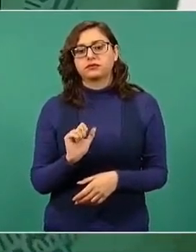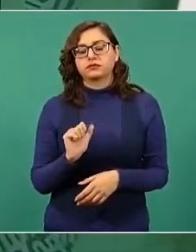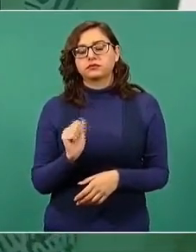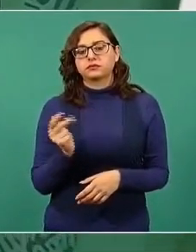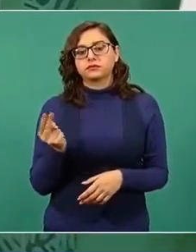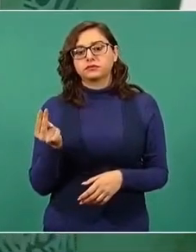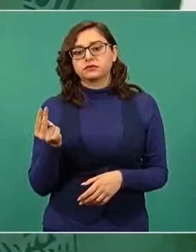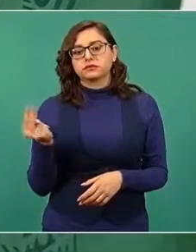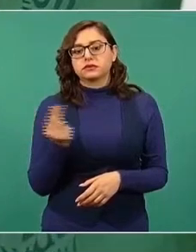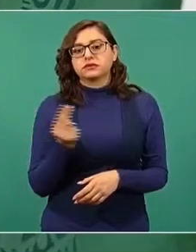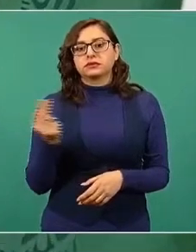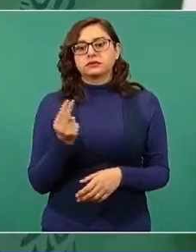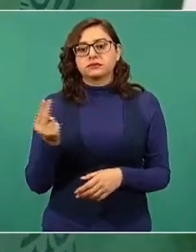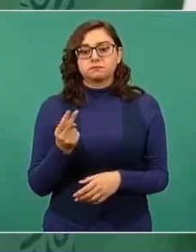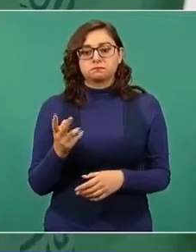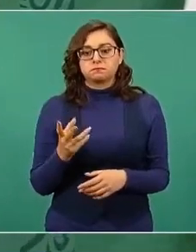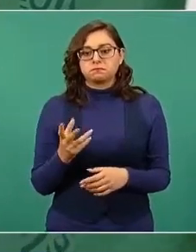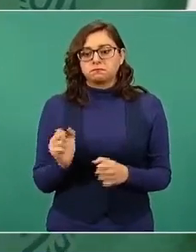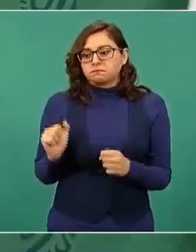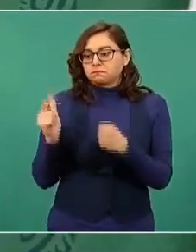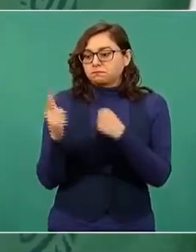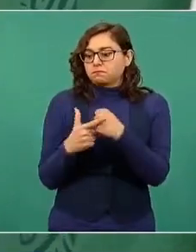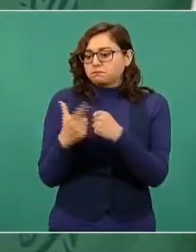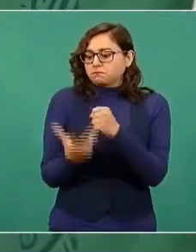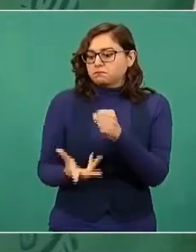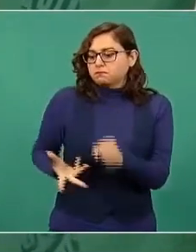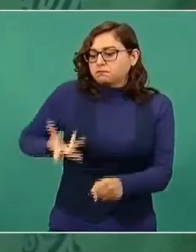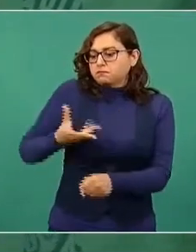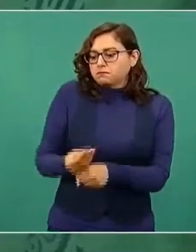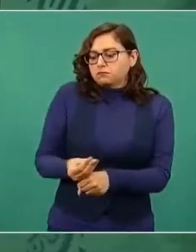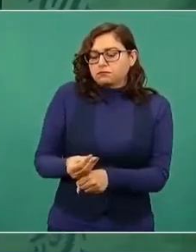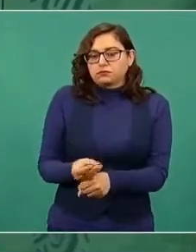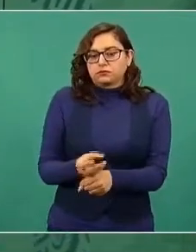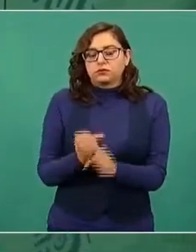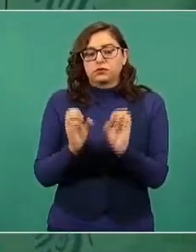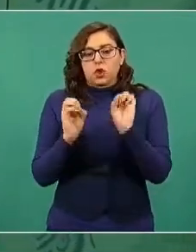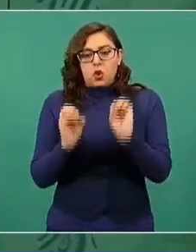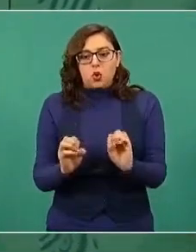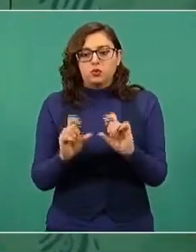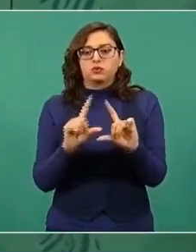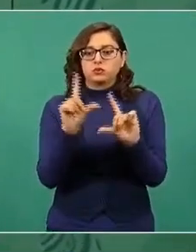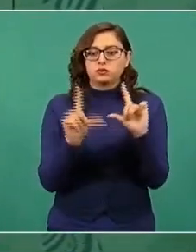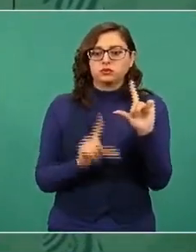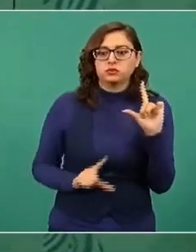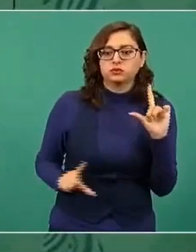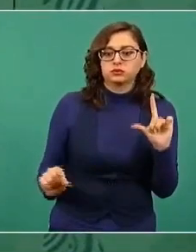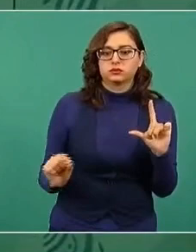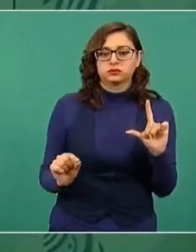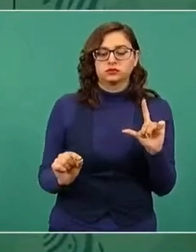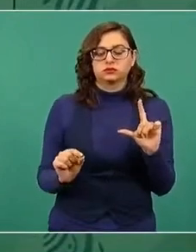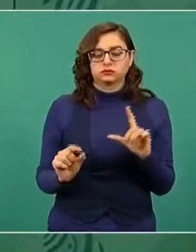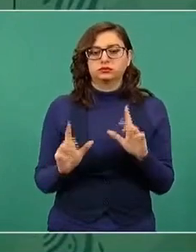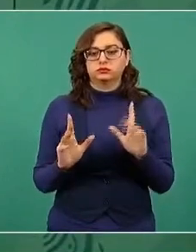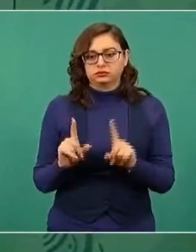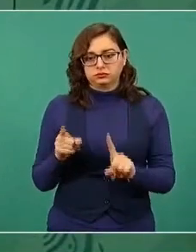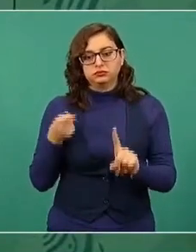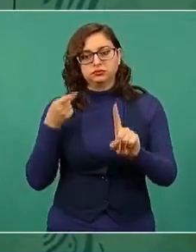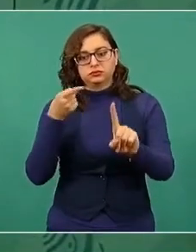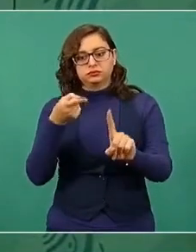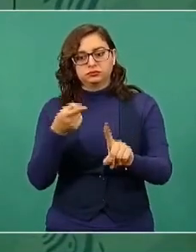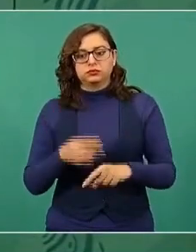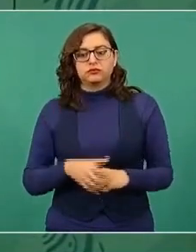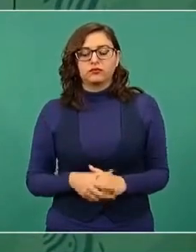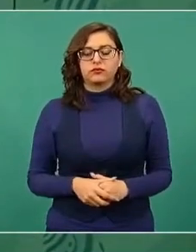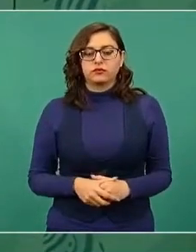cabo acciones complementarias o una acción nacional con este propósito.